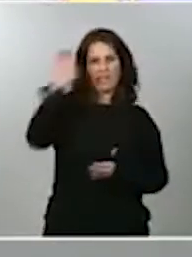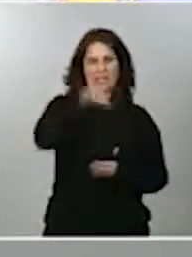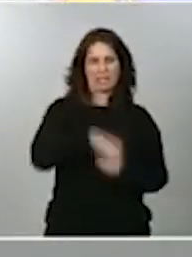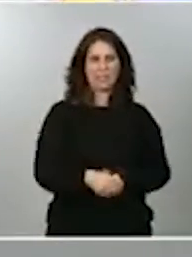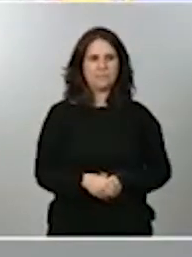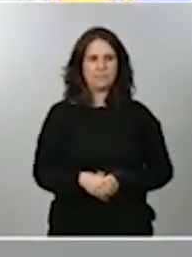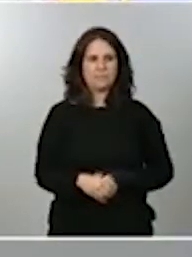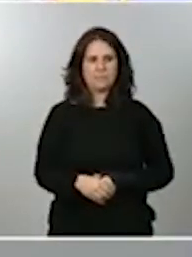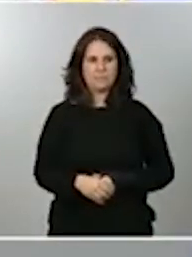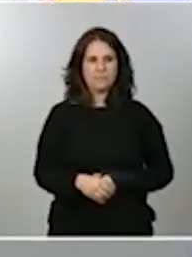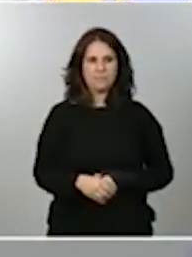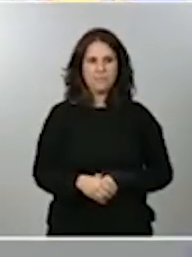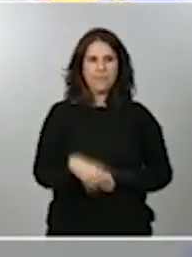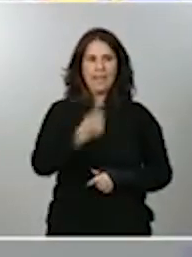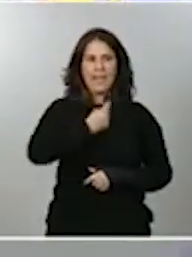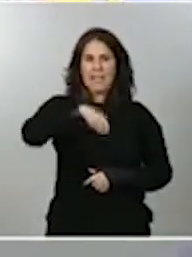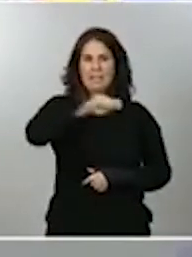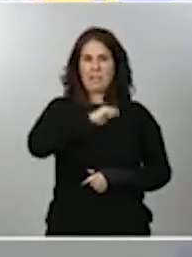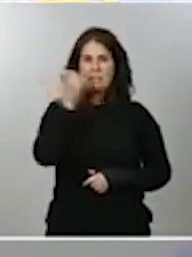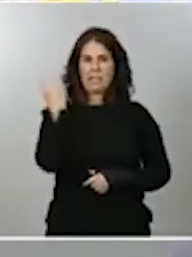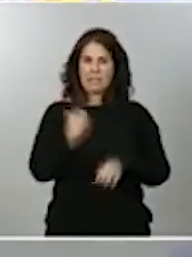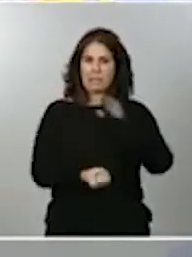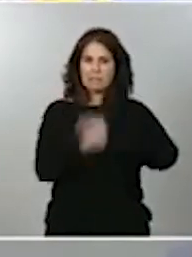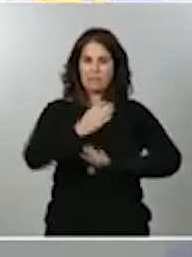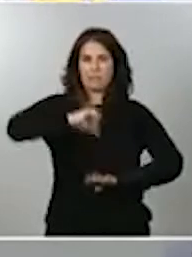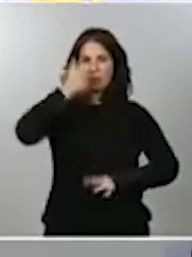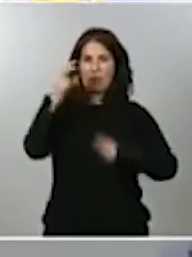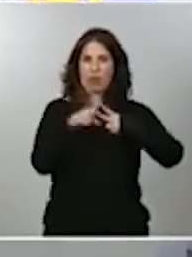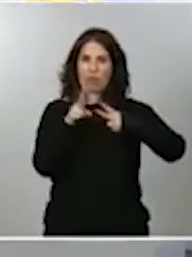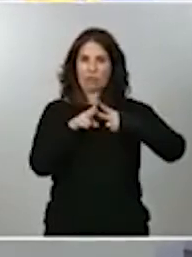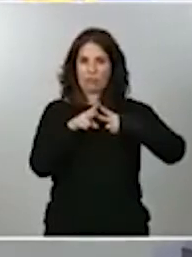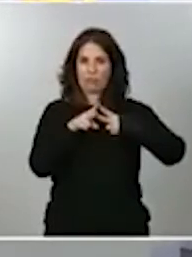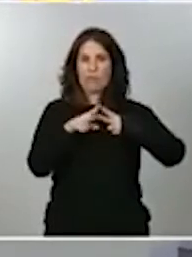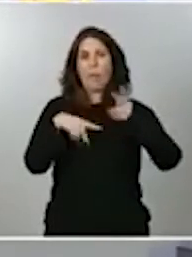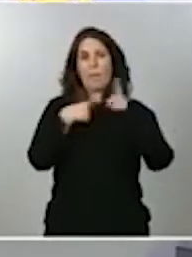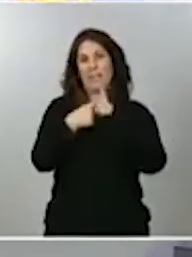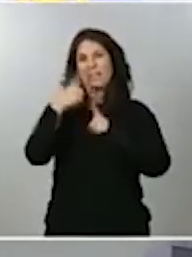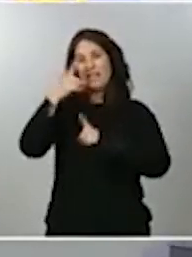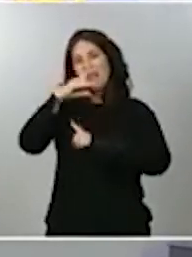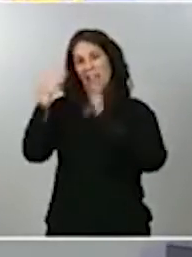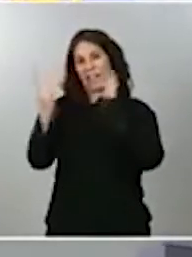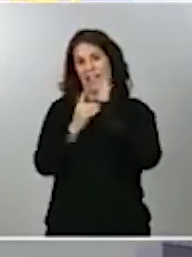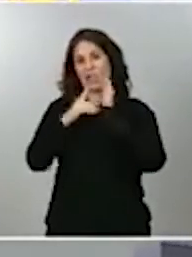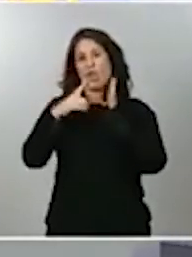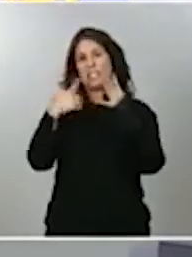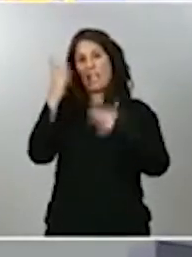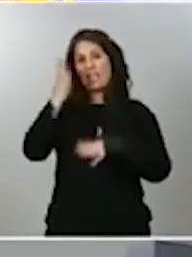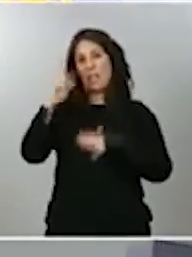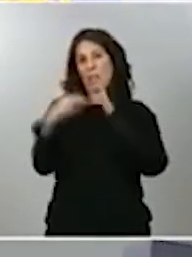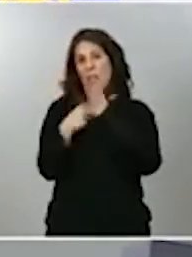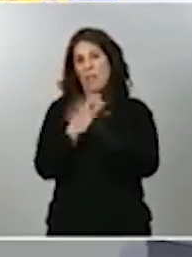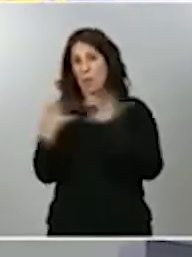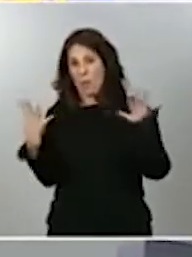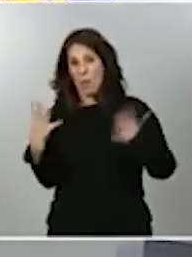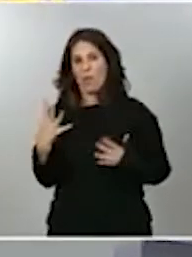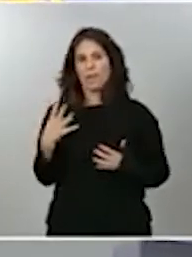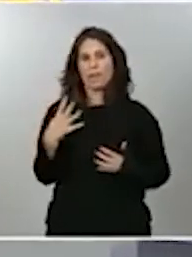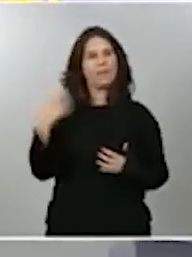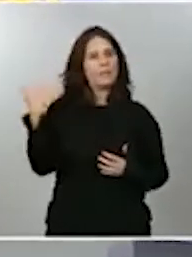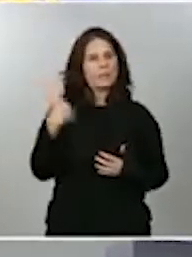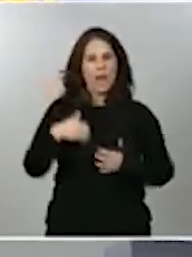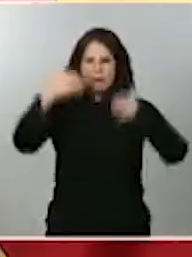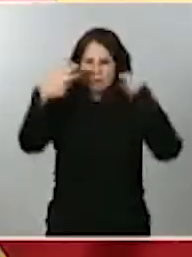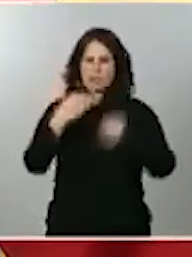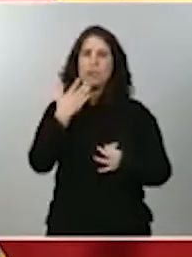la promulgación de estas normas, junto con el Real Decreto 6.19, se coloca, insisto, en el frontispicio de